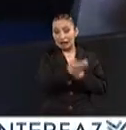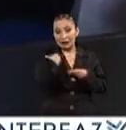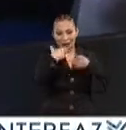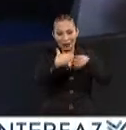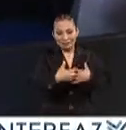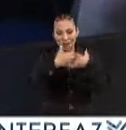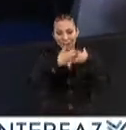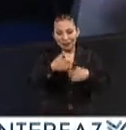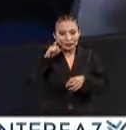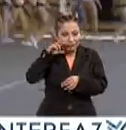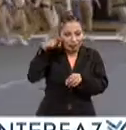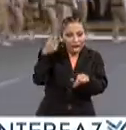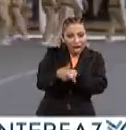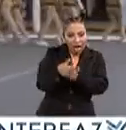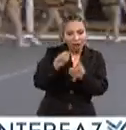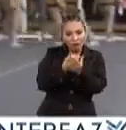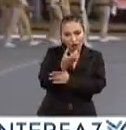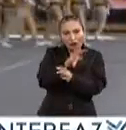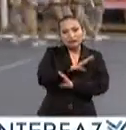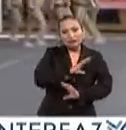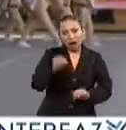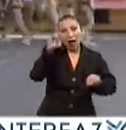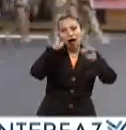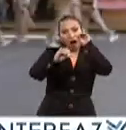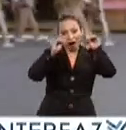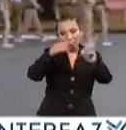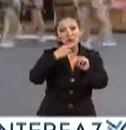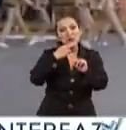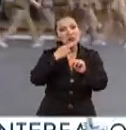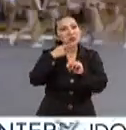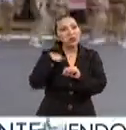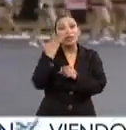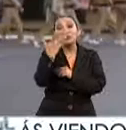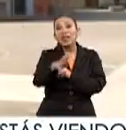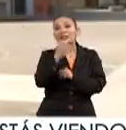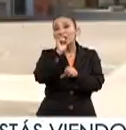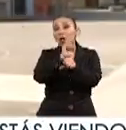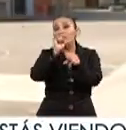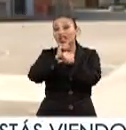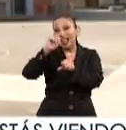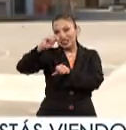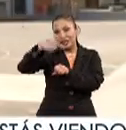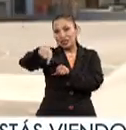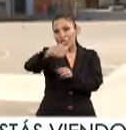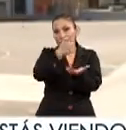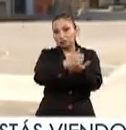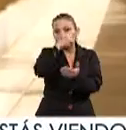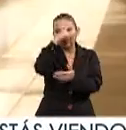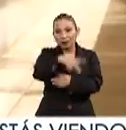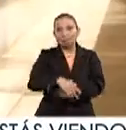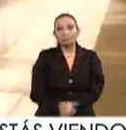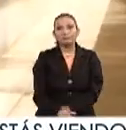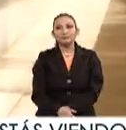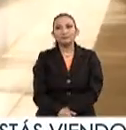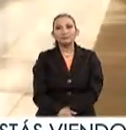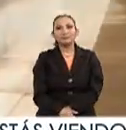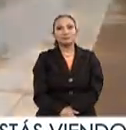dispositivo que detecta las fugas ya se encuentra instalado y funcionando en 10 secundarias técnicas de la Ciudad de México.